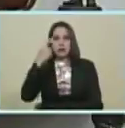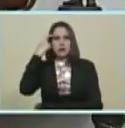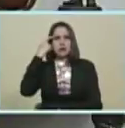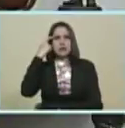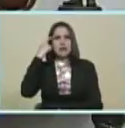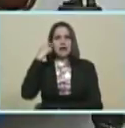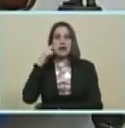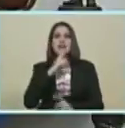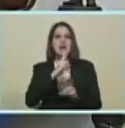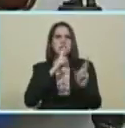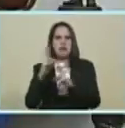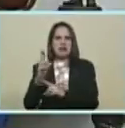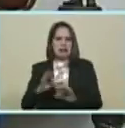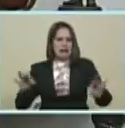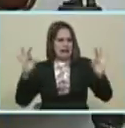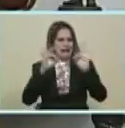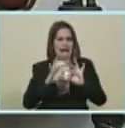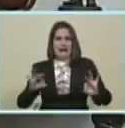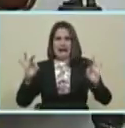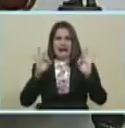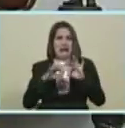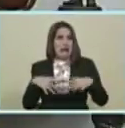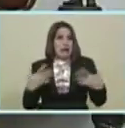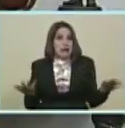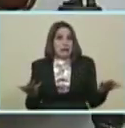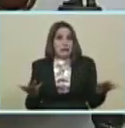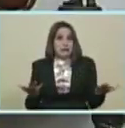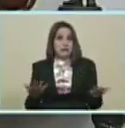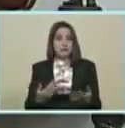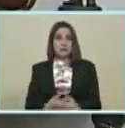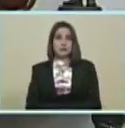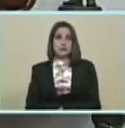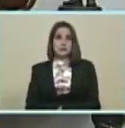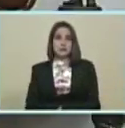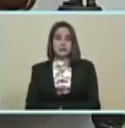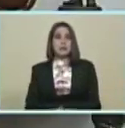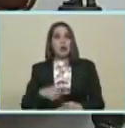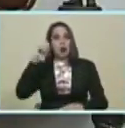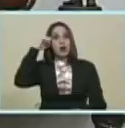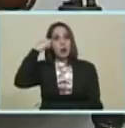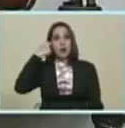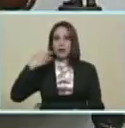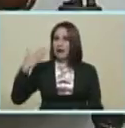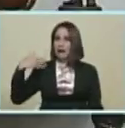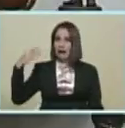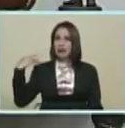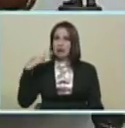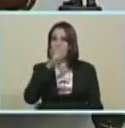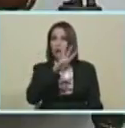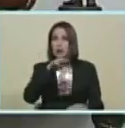se saben resultados... ...en ningún estado... ...esto nos recuerda... ...a la Cuarta República...